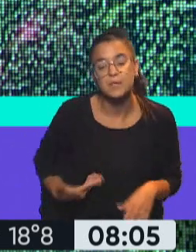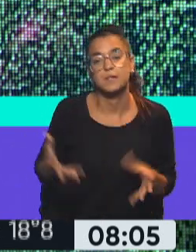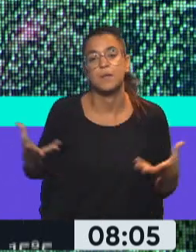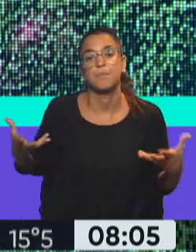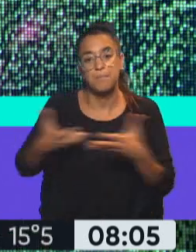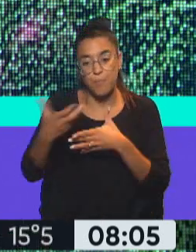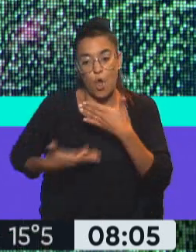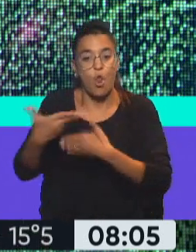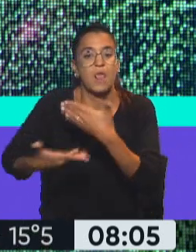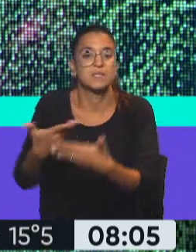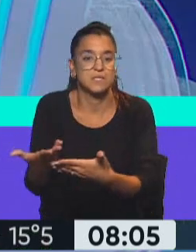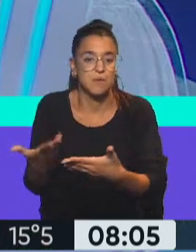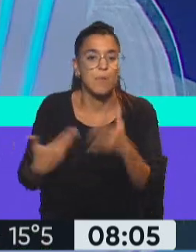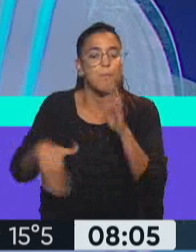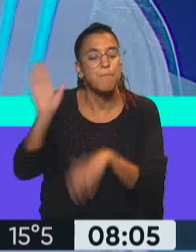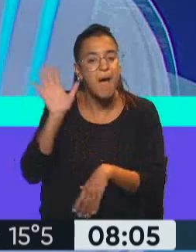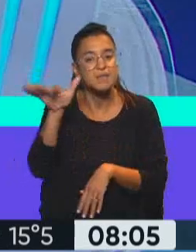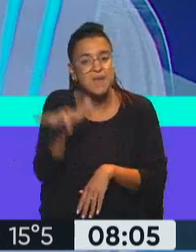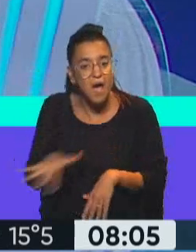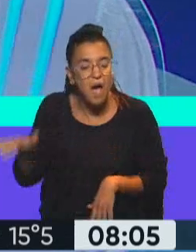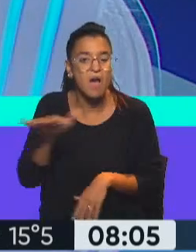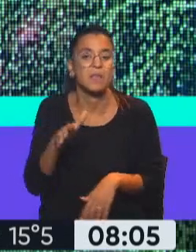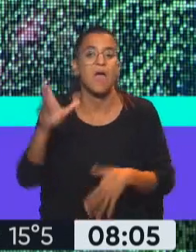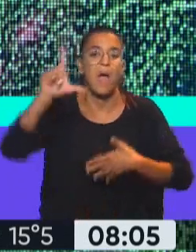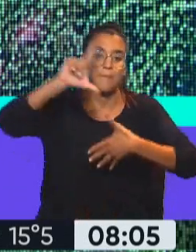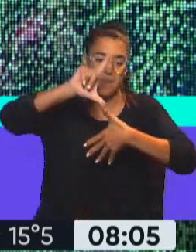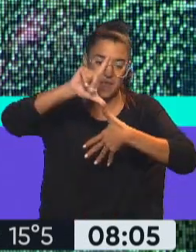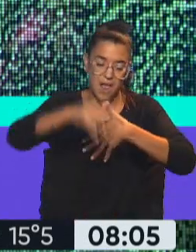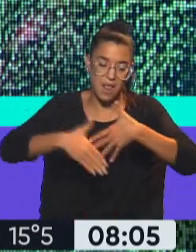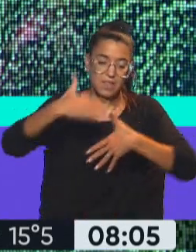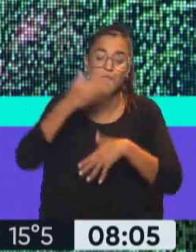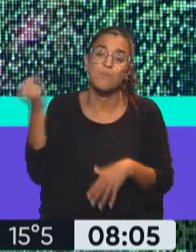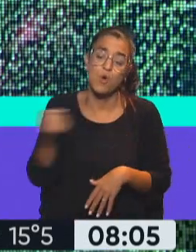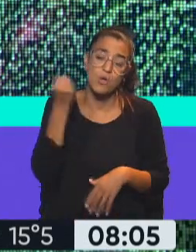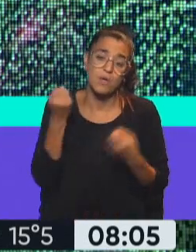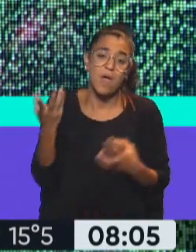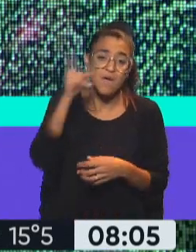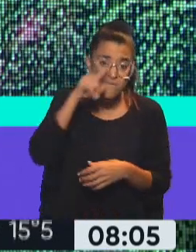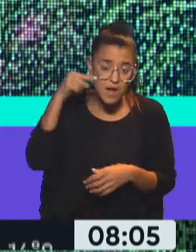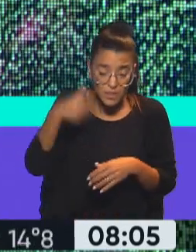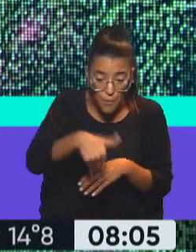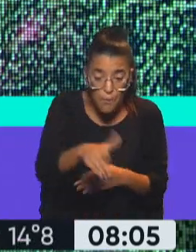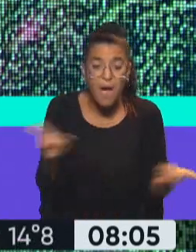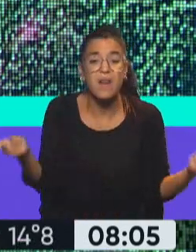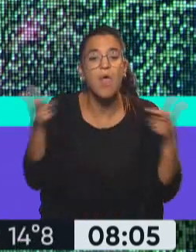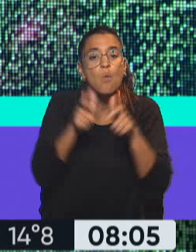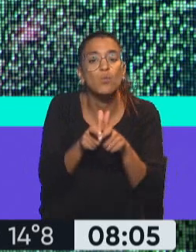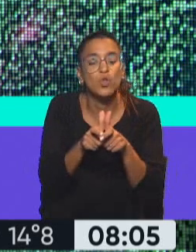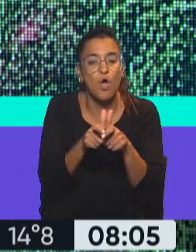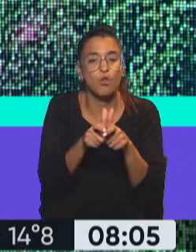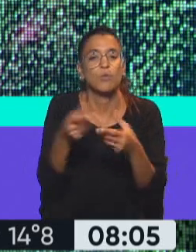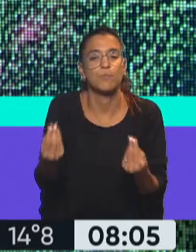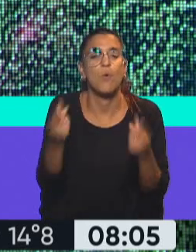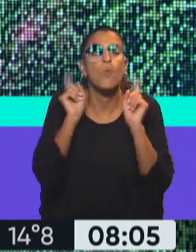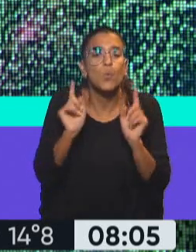progresismo, más en el área de América Latina, es importante. Bueno, Alberto Fernández se va a reunir con, justamente,